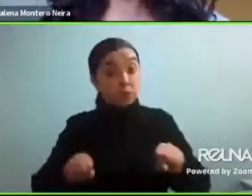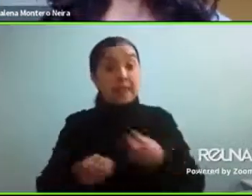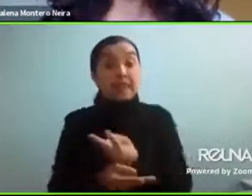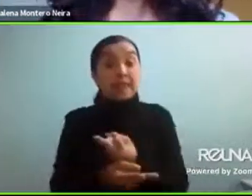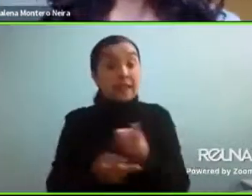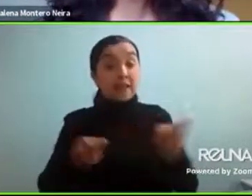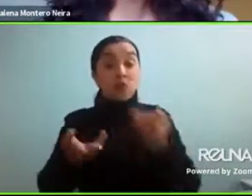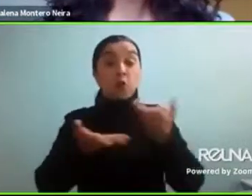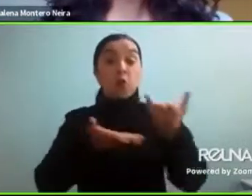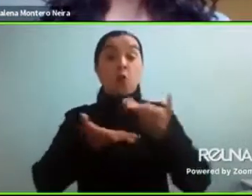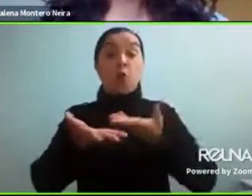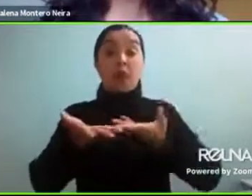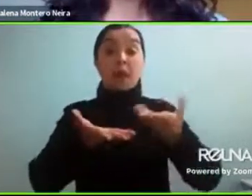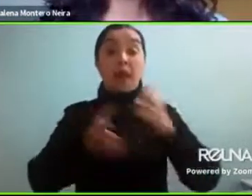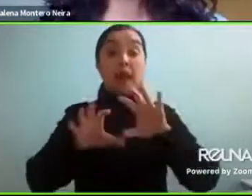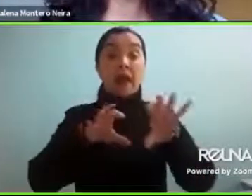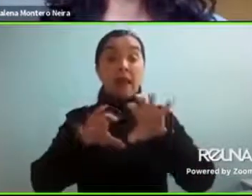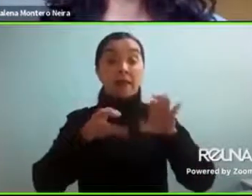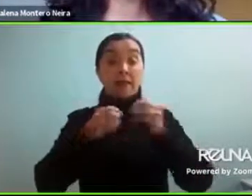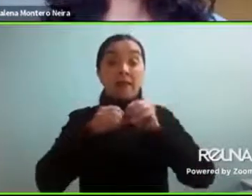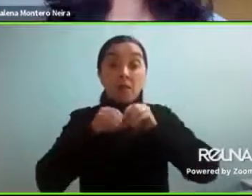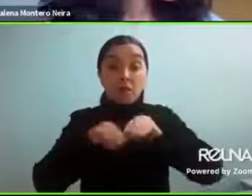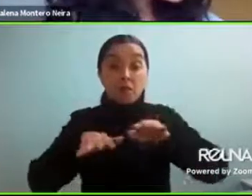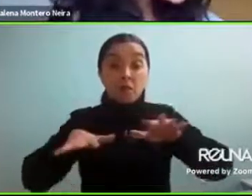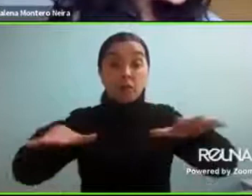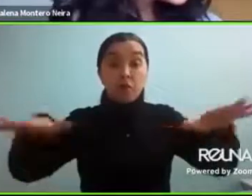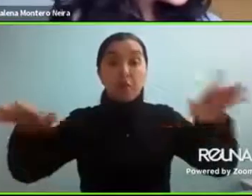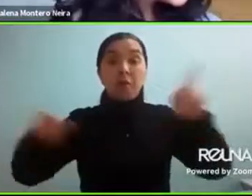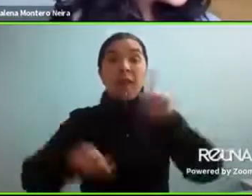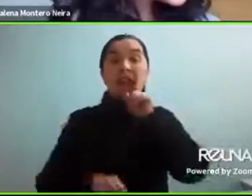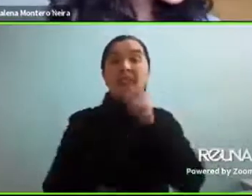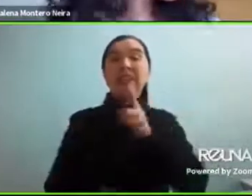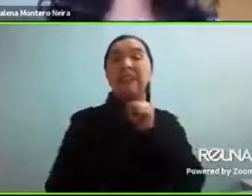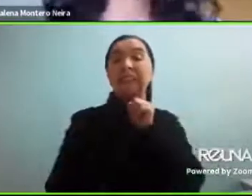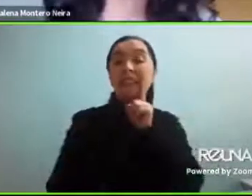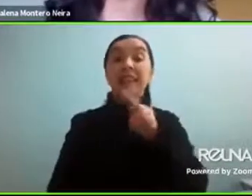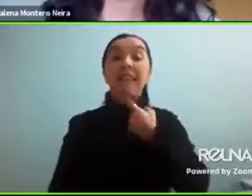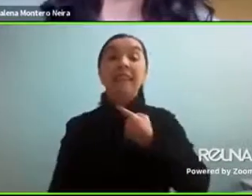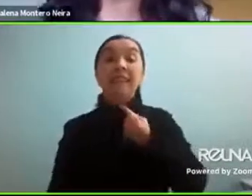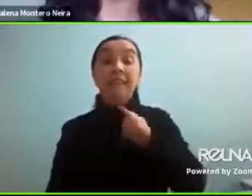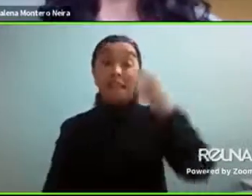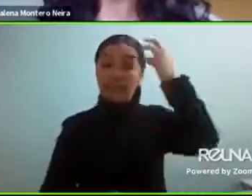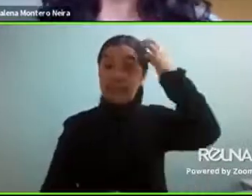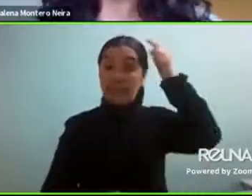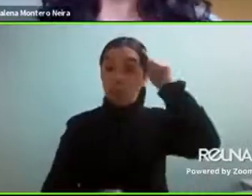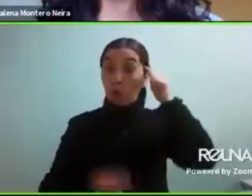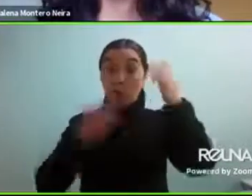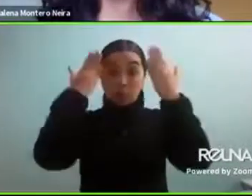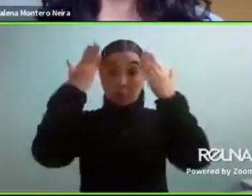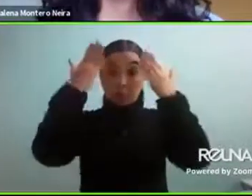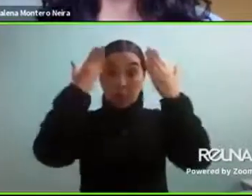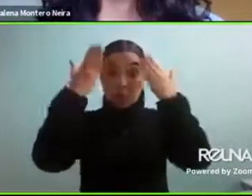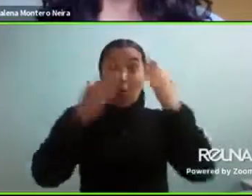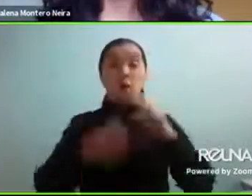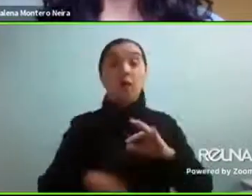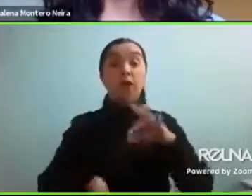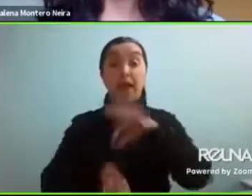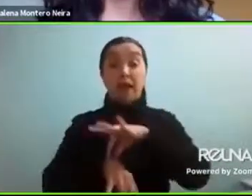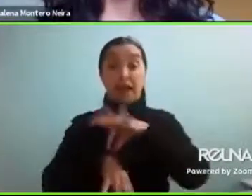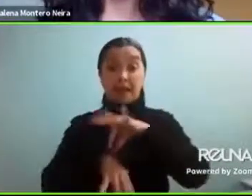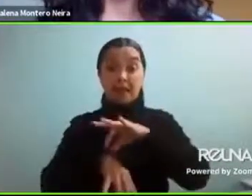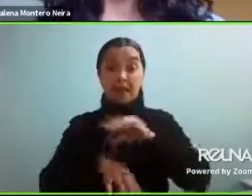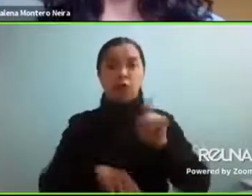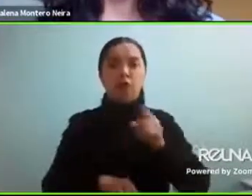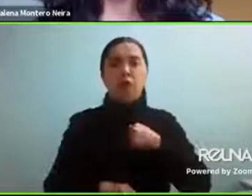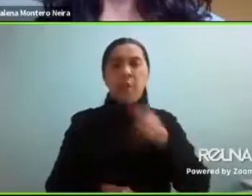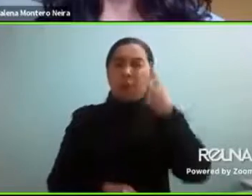actividades de discusión para profesionales con interés en la neuropsicología clínica. Este año no quisimos que la contingencia sanitaria nos